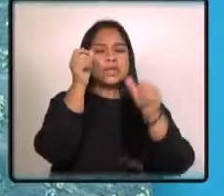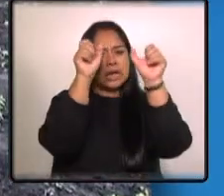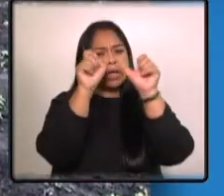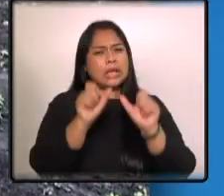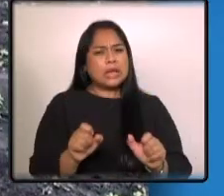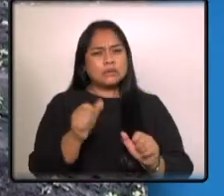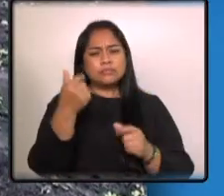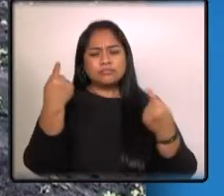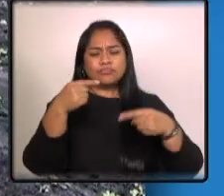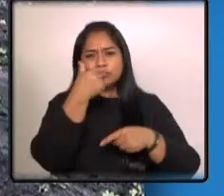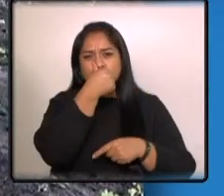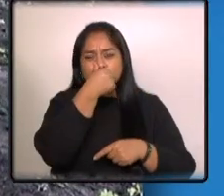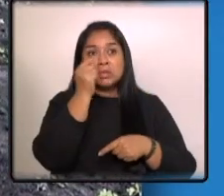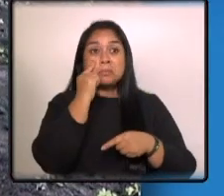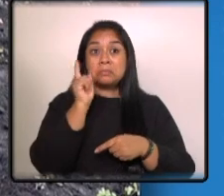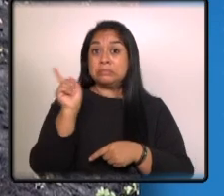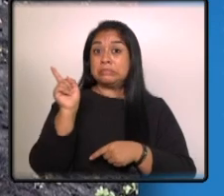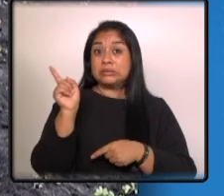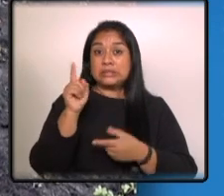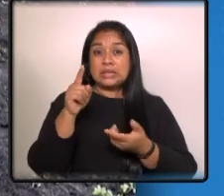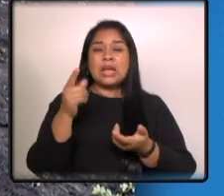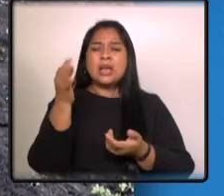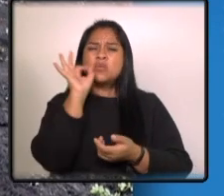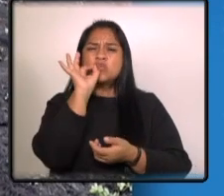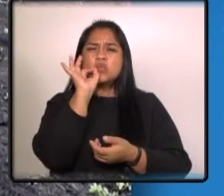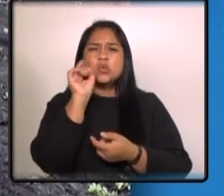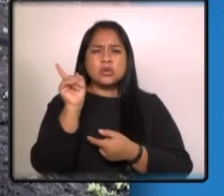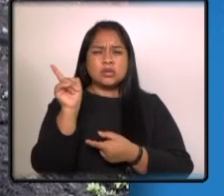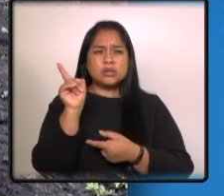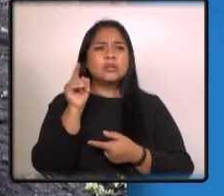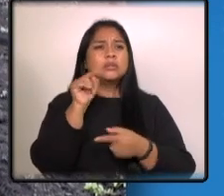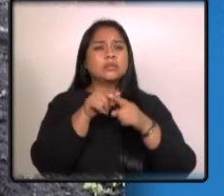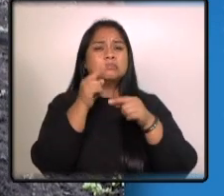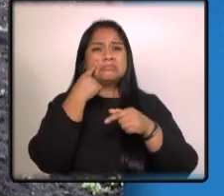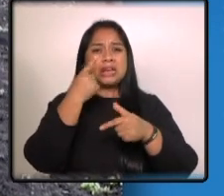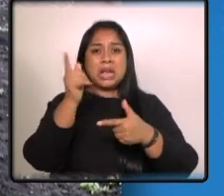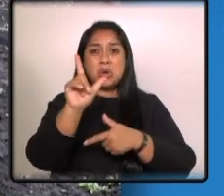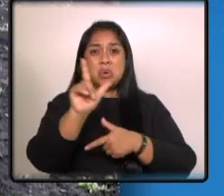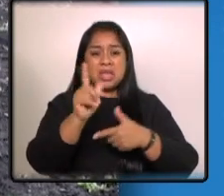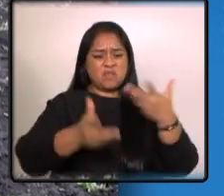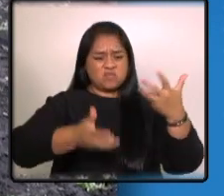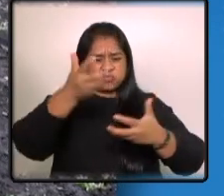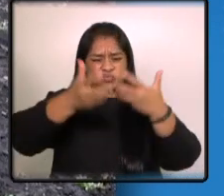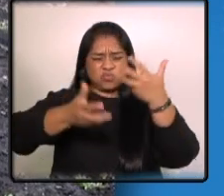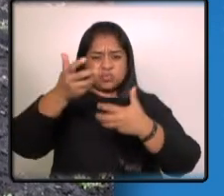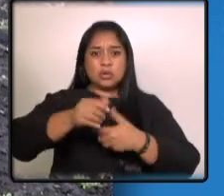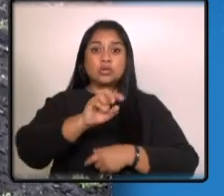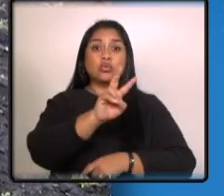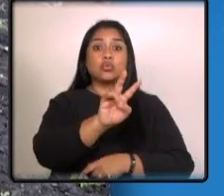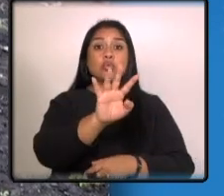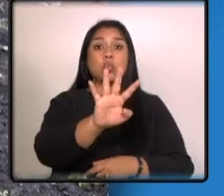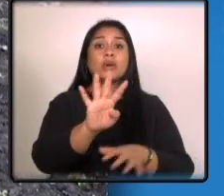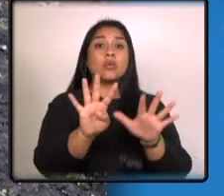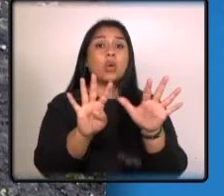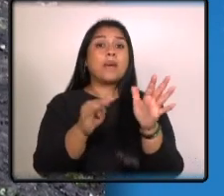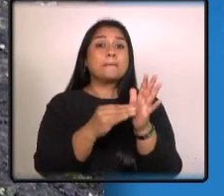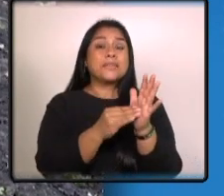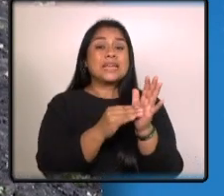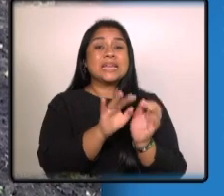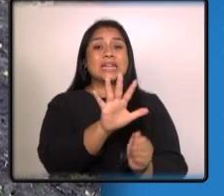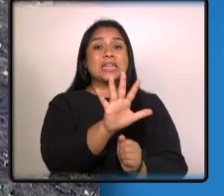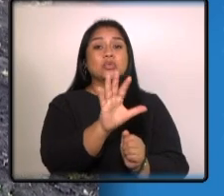destruyó un vivero de marihuana en la libertad petén este lunes así como la incineración de 249 mil